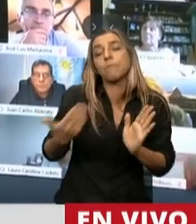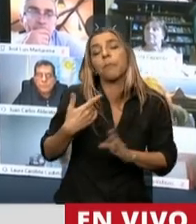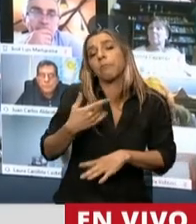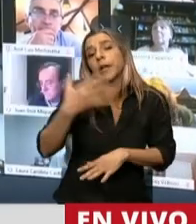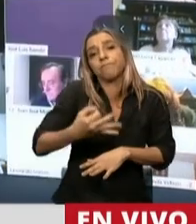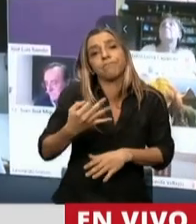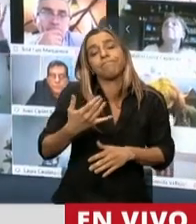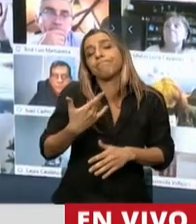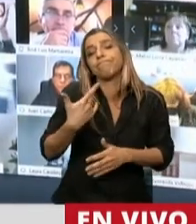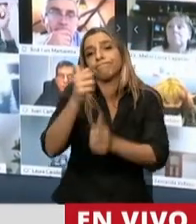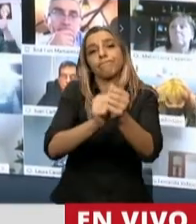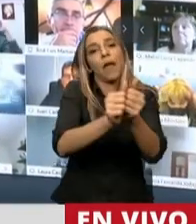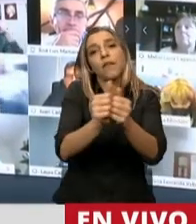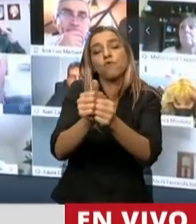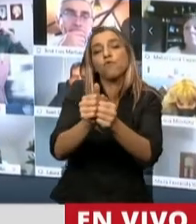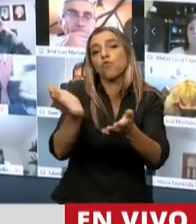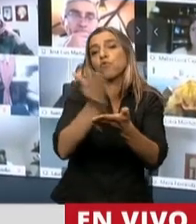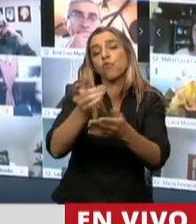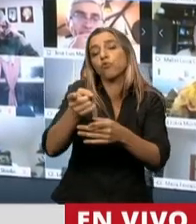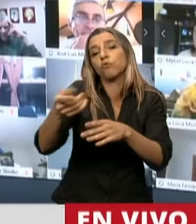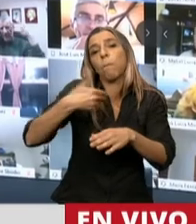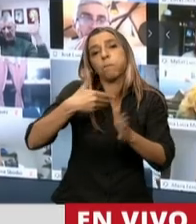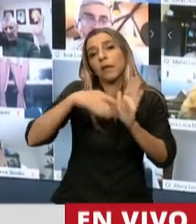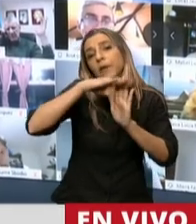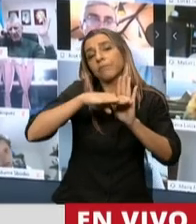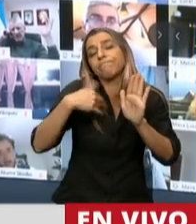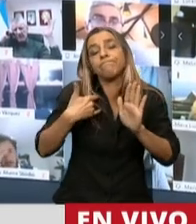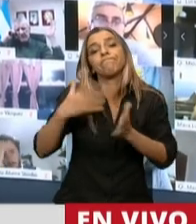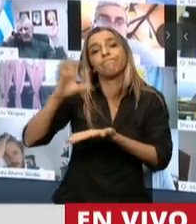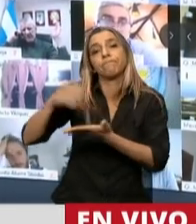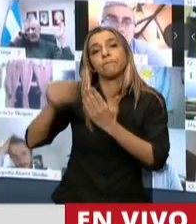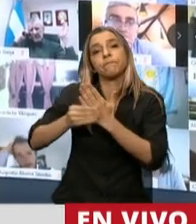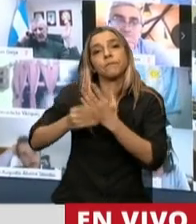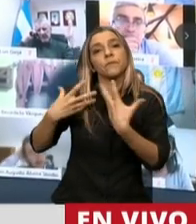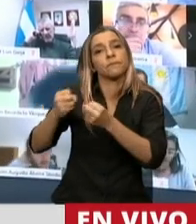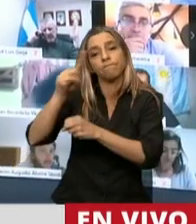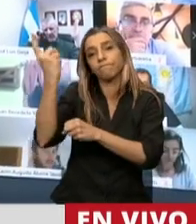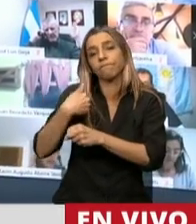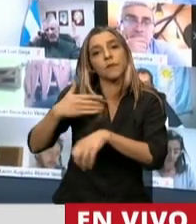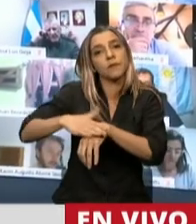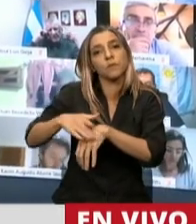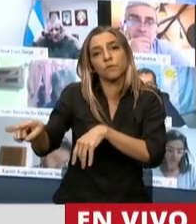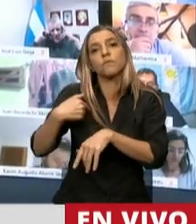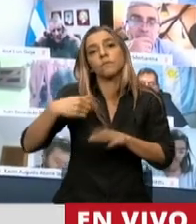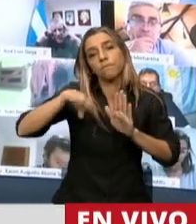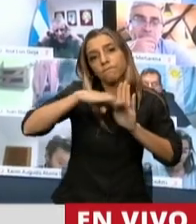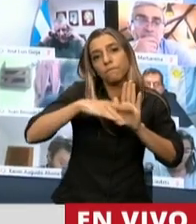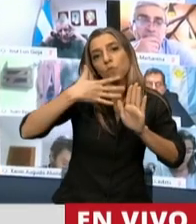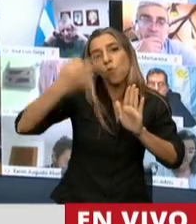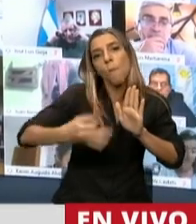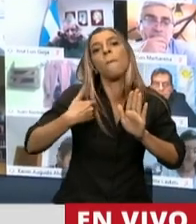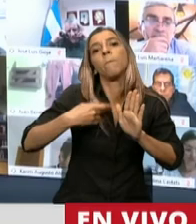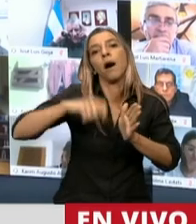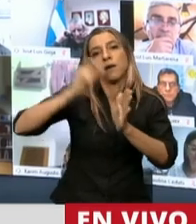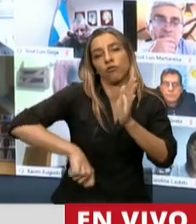industria farmacéutica impone y es la responsabilidad del Ministerio de Salud de la Nación llevar adelante estas contrataciones para